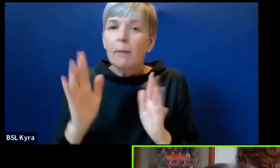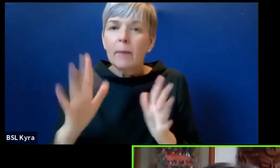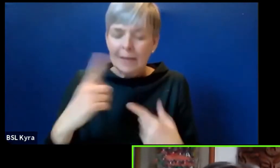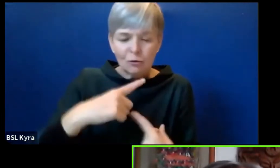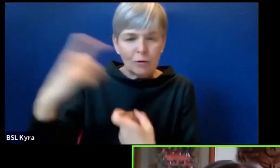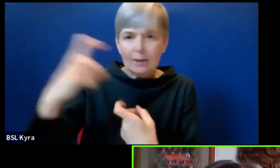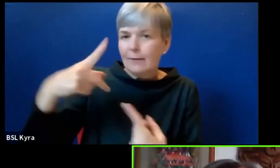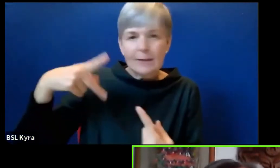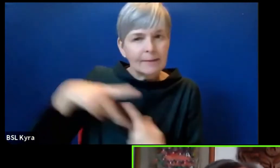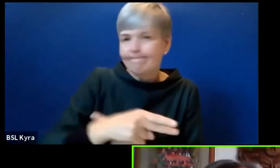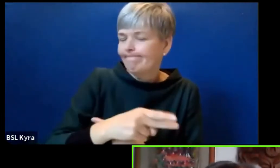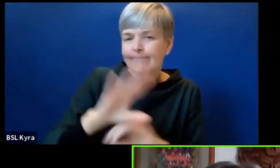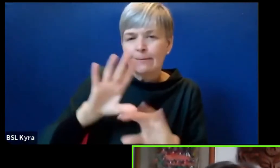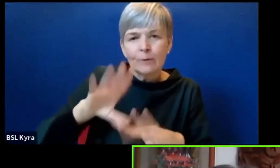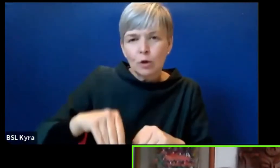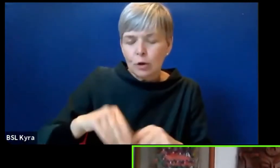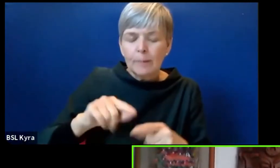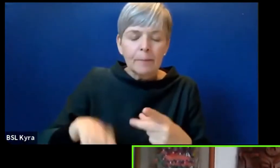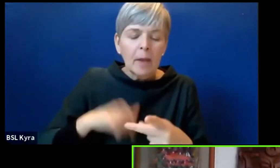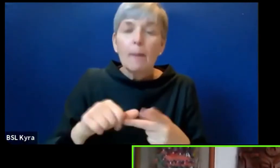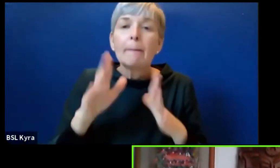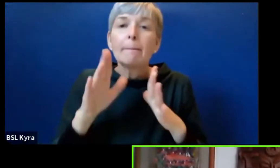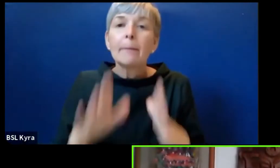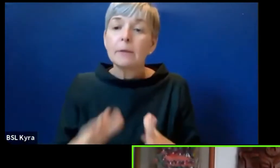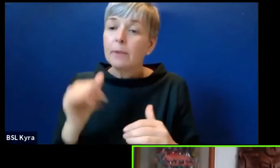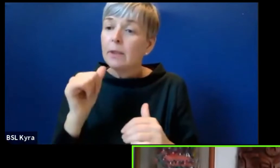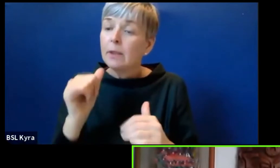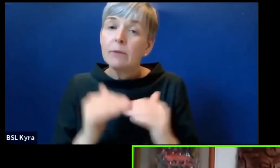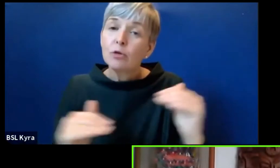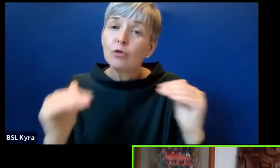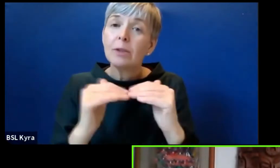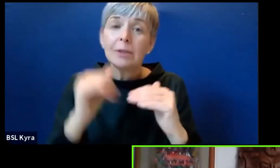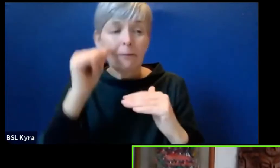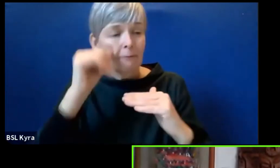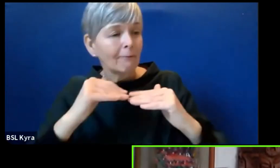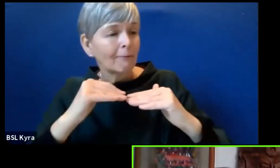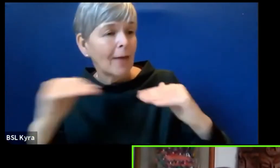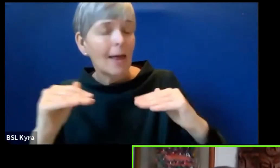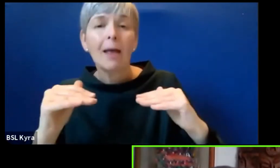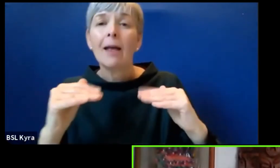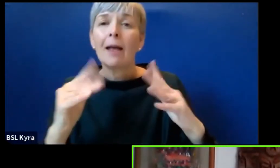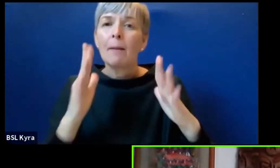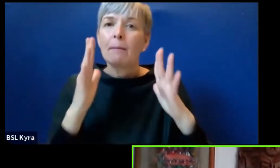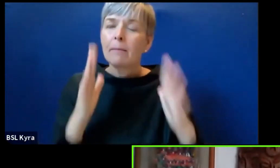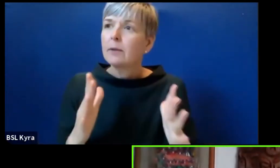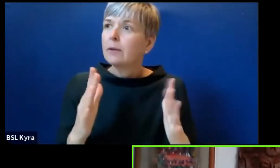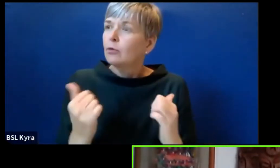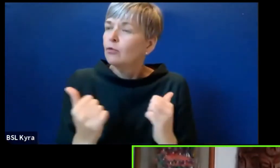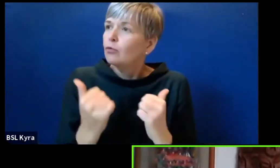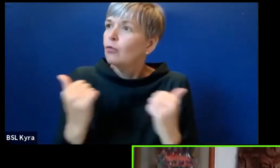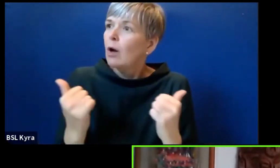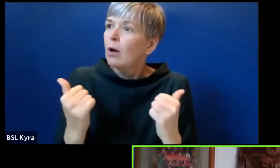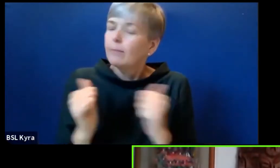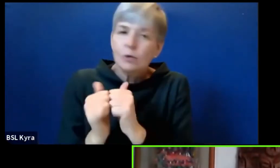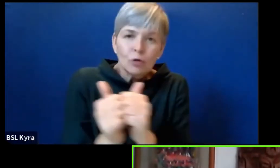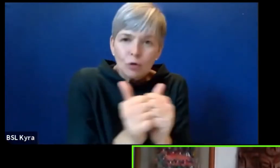Esto con un componente fuerte de solidaridad y de internacionalismo